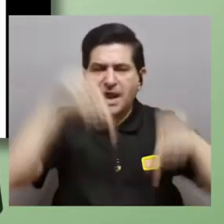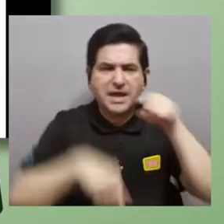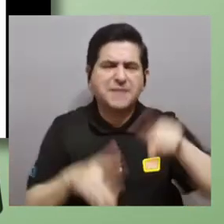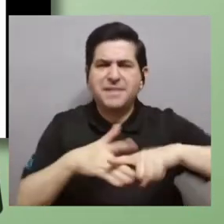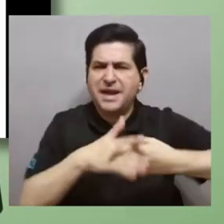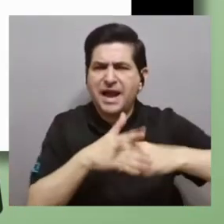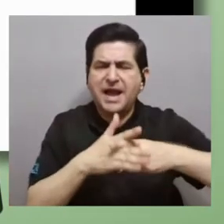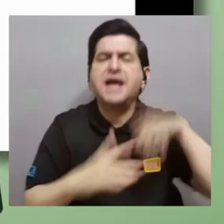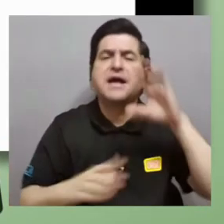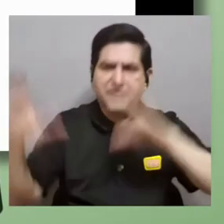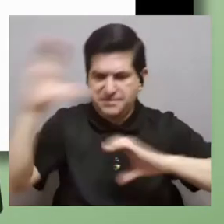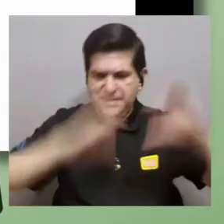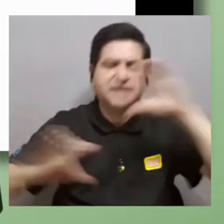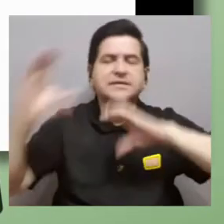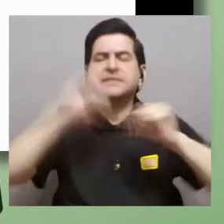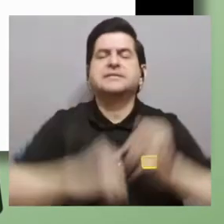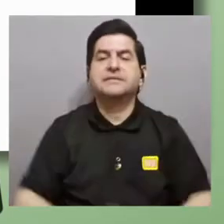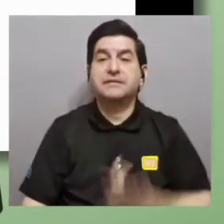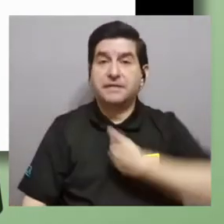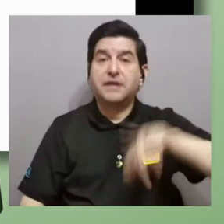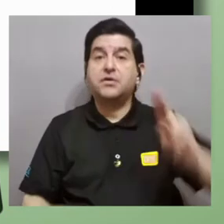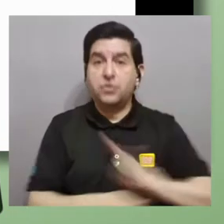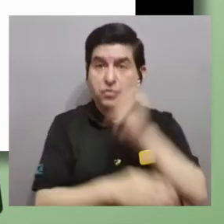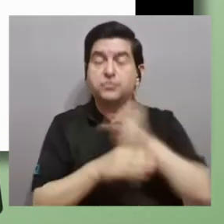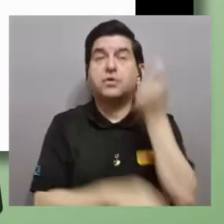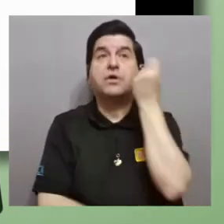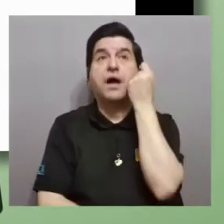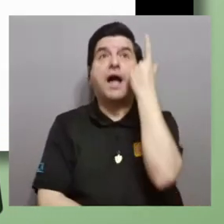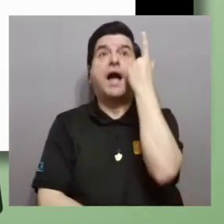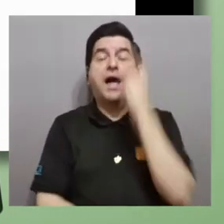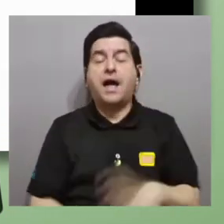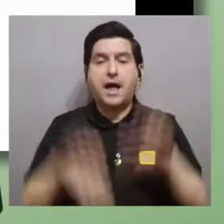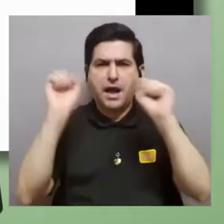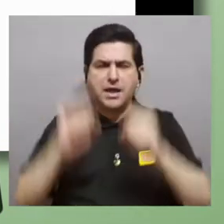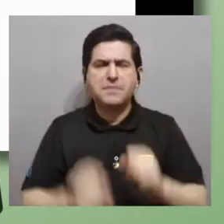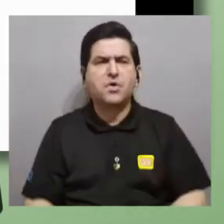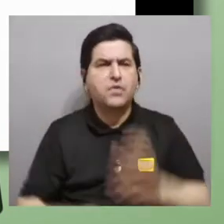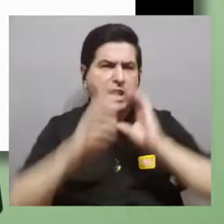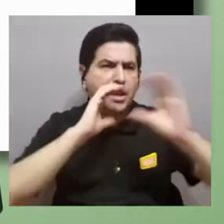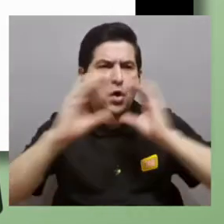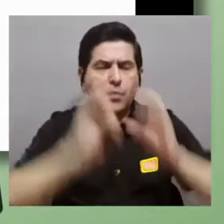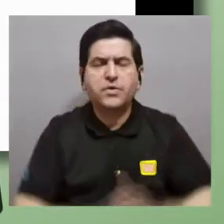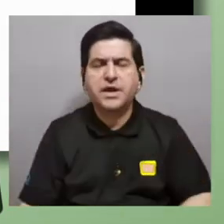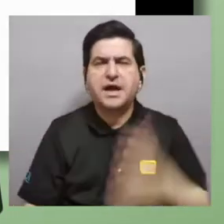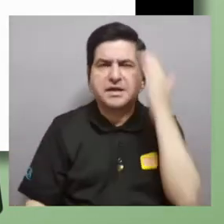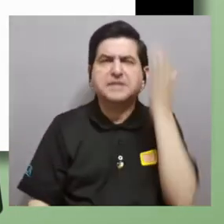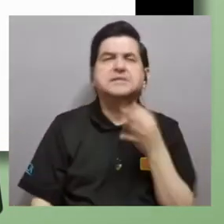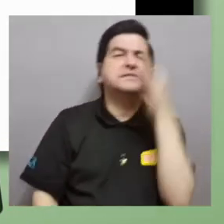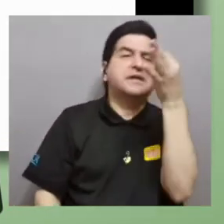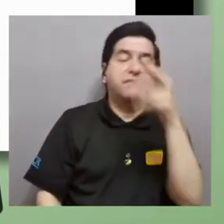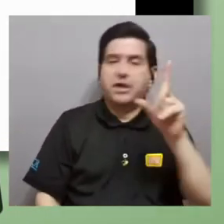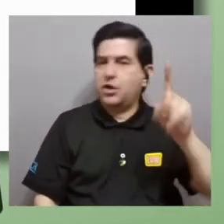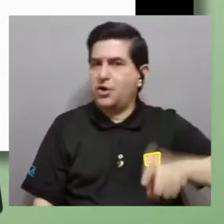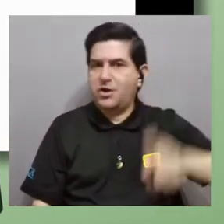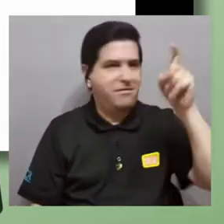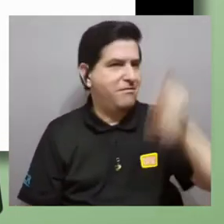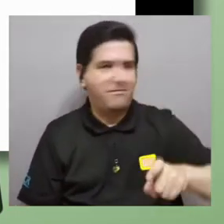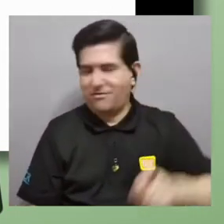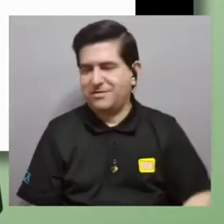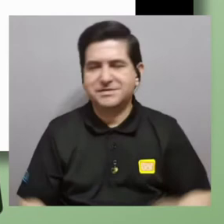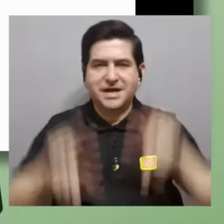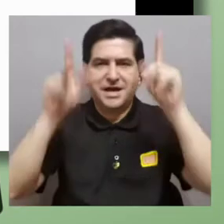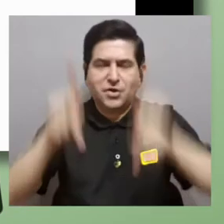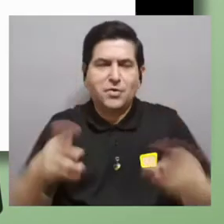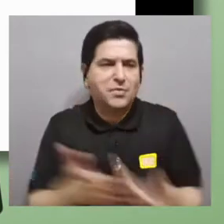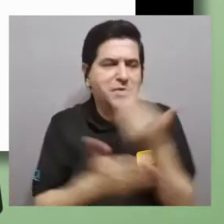química esto es una herramienta científica nosotros lo usamos para entender para predecir para comunicar no necesariamente